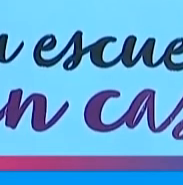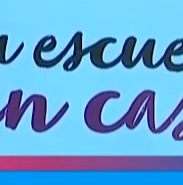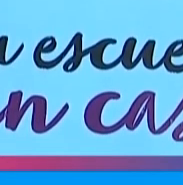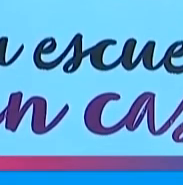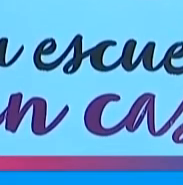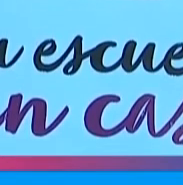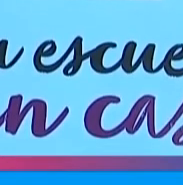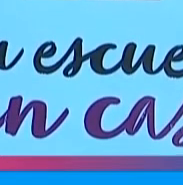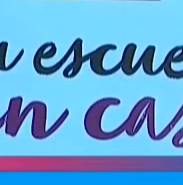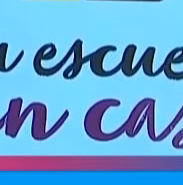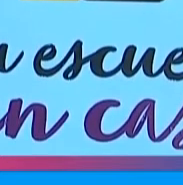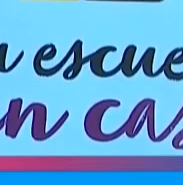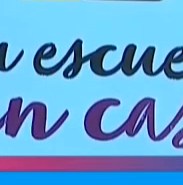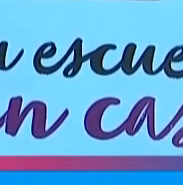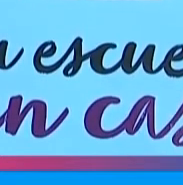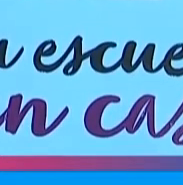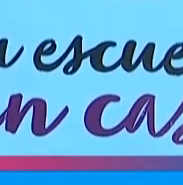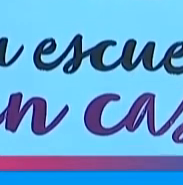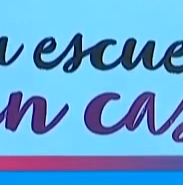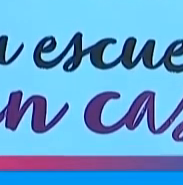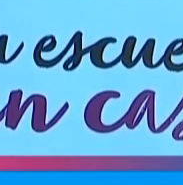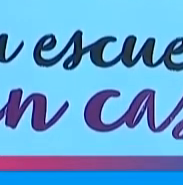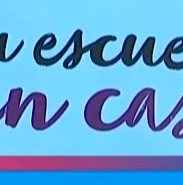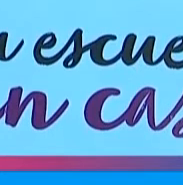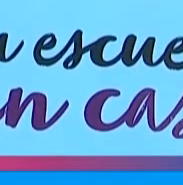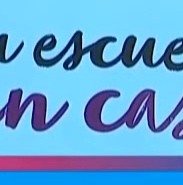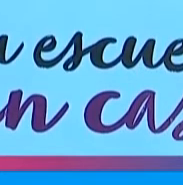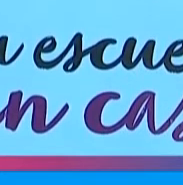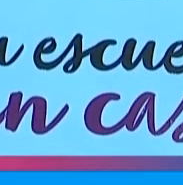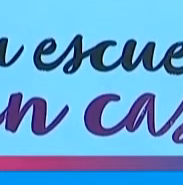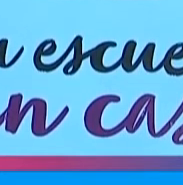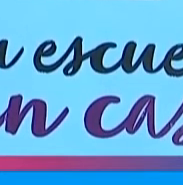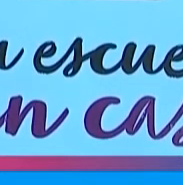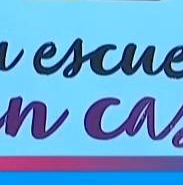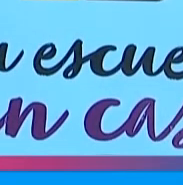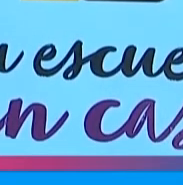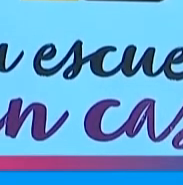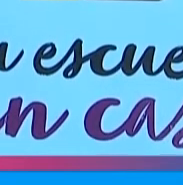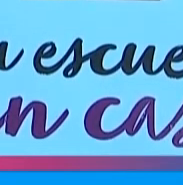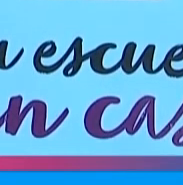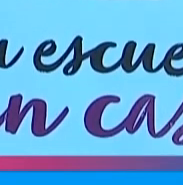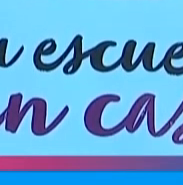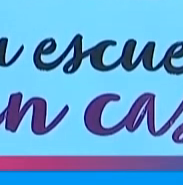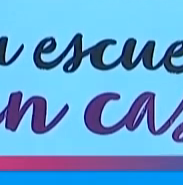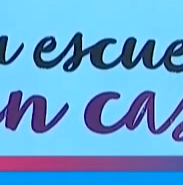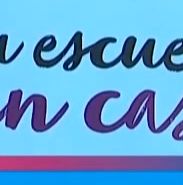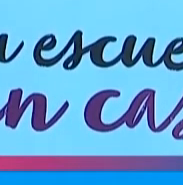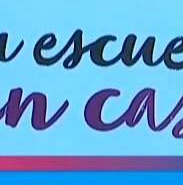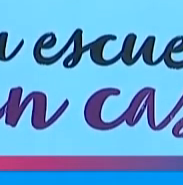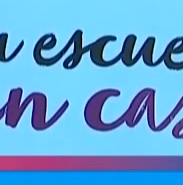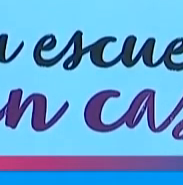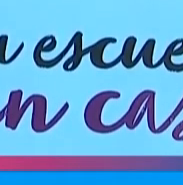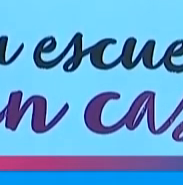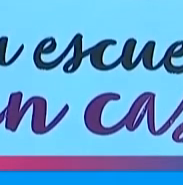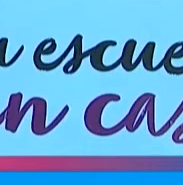esta propuesta educativa del Ministerio de Educación y Ciencias, acompañando justamente a la familia en este momento de pandemia a